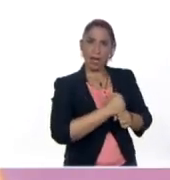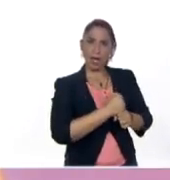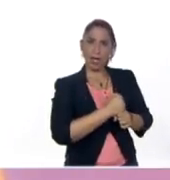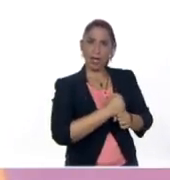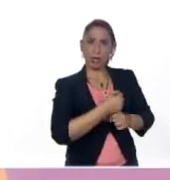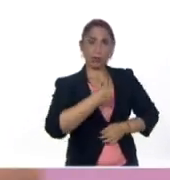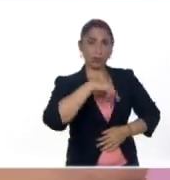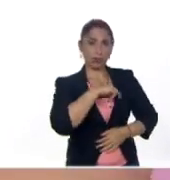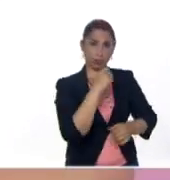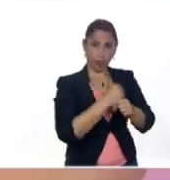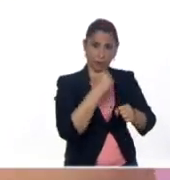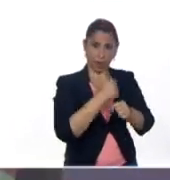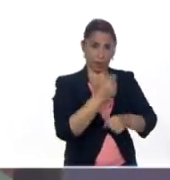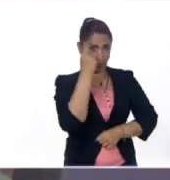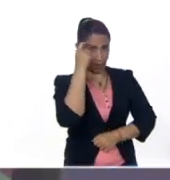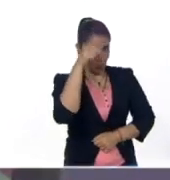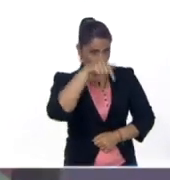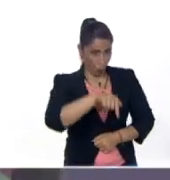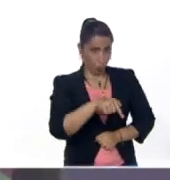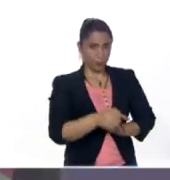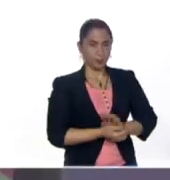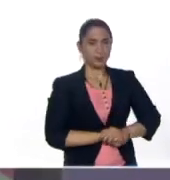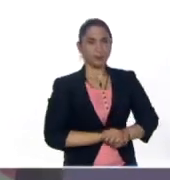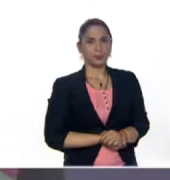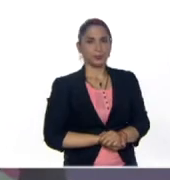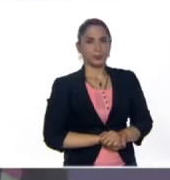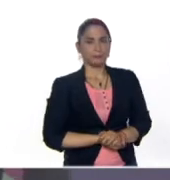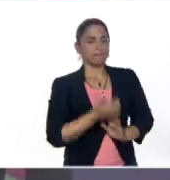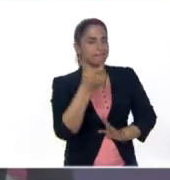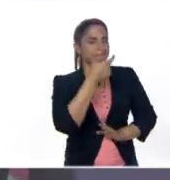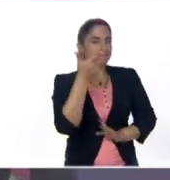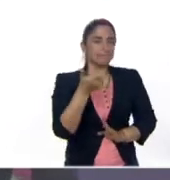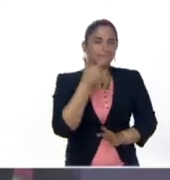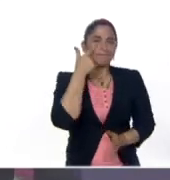vamos a trabajar el día de hoy, por cierto. Vamos a buscarla acá.